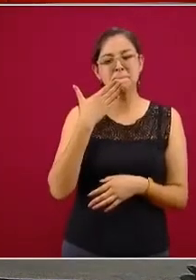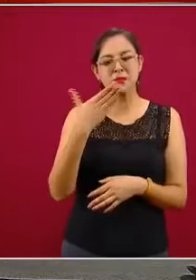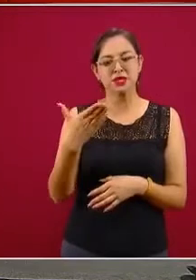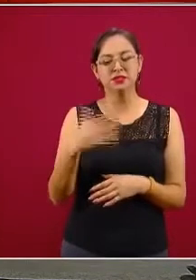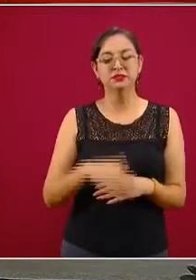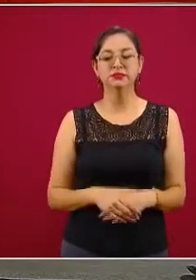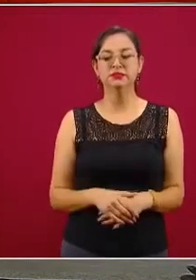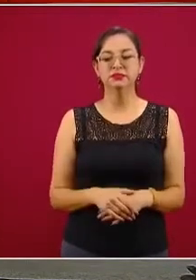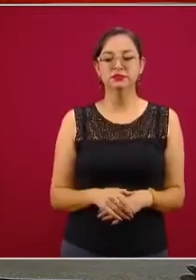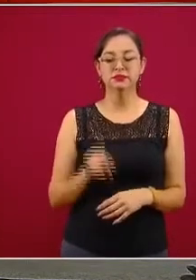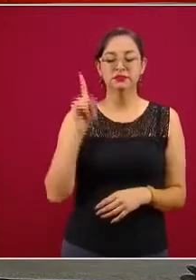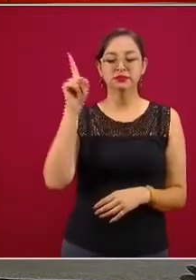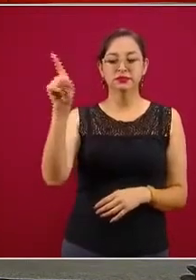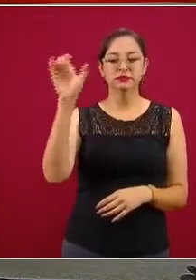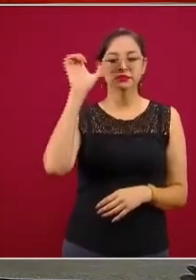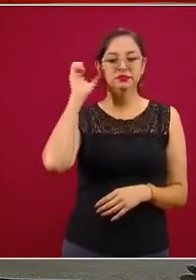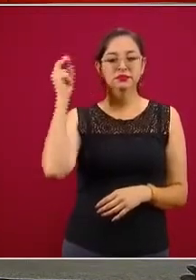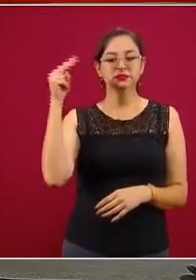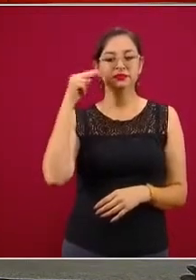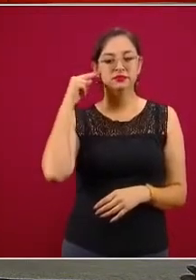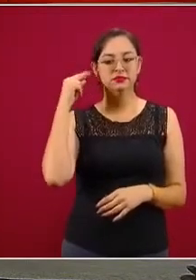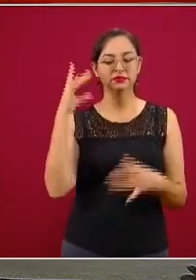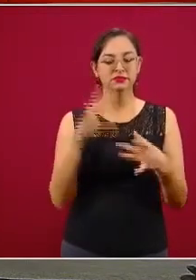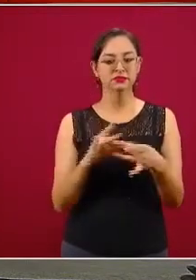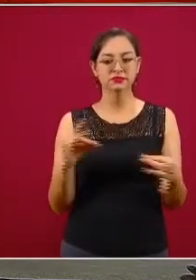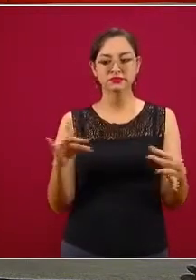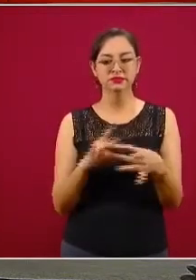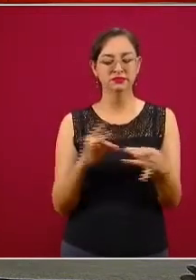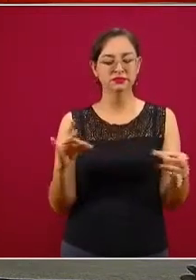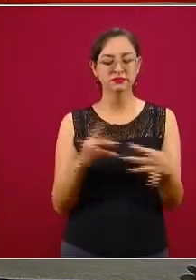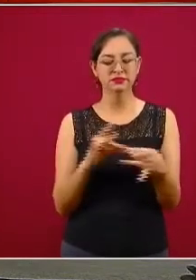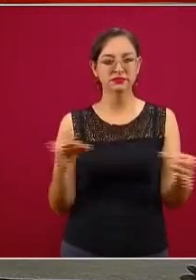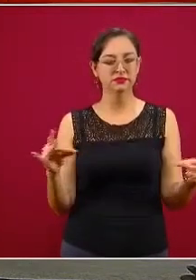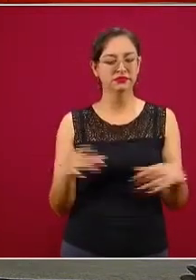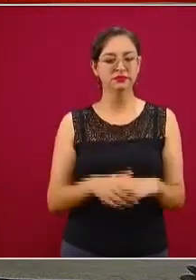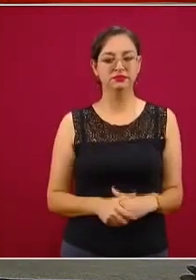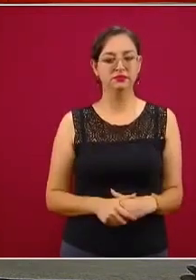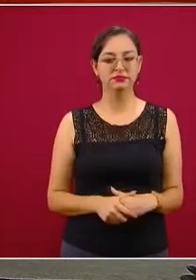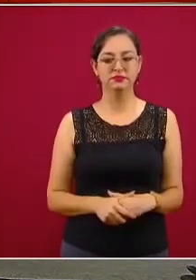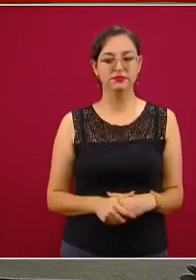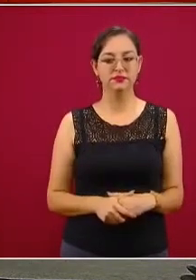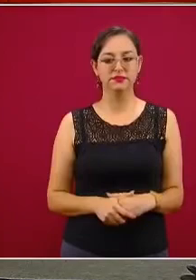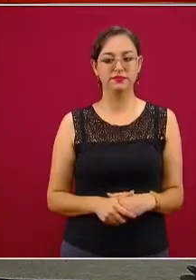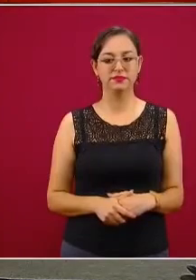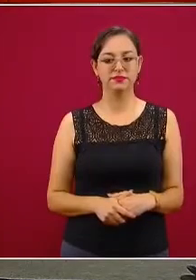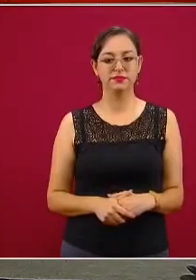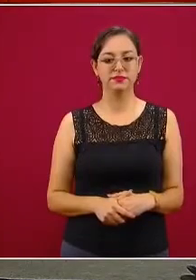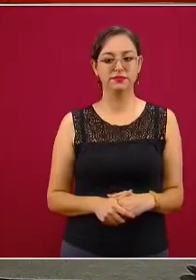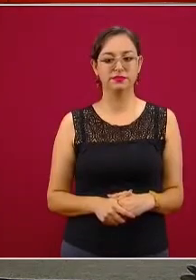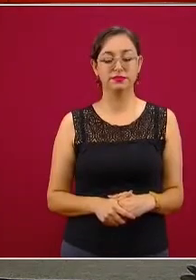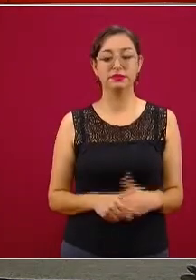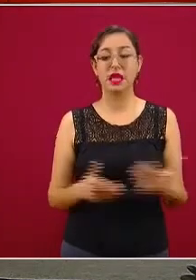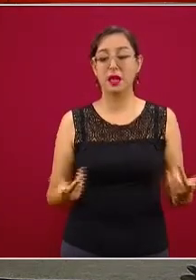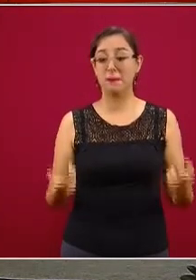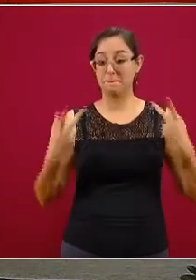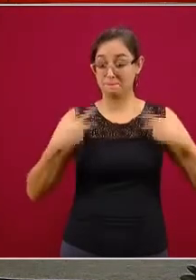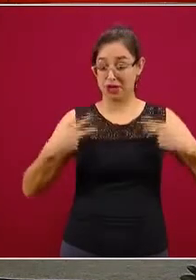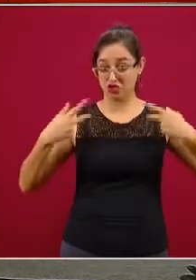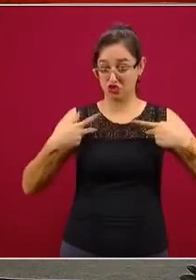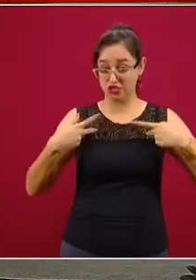en China reportan que del total de población contagiada por COVID,